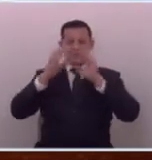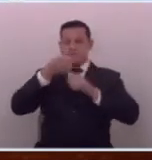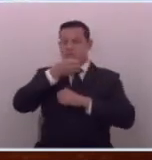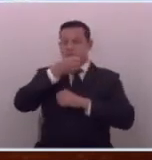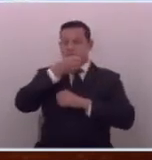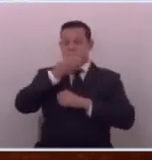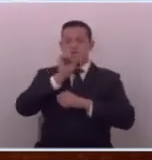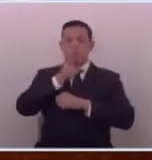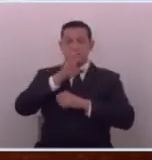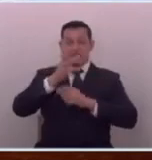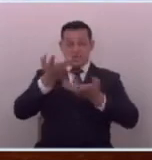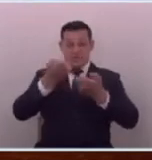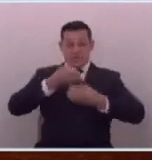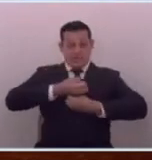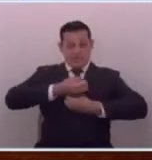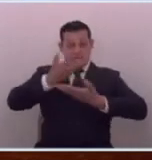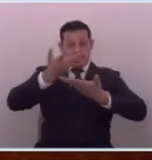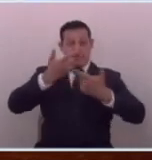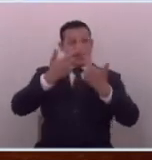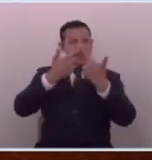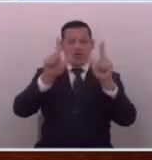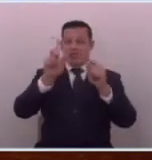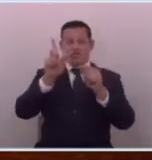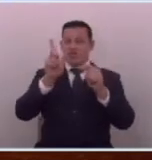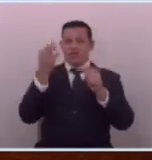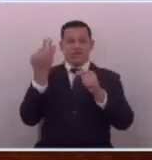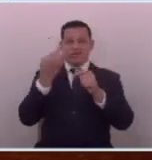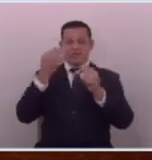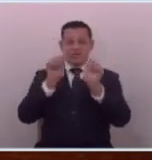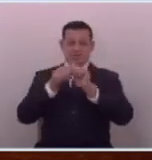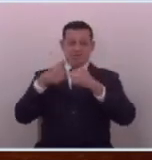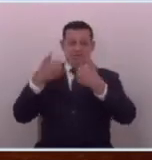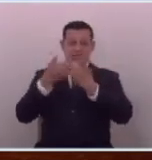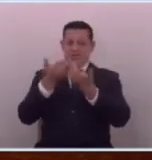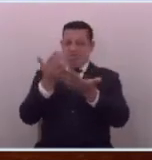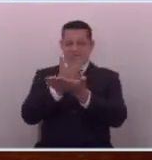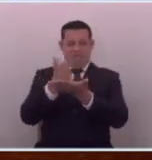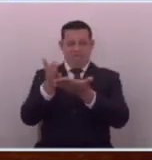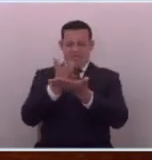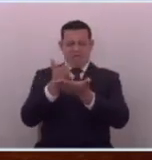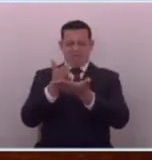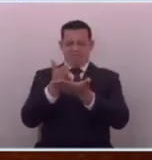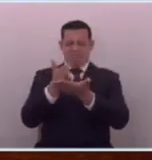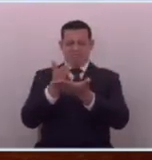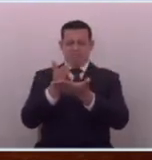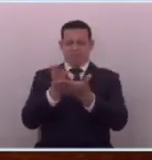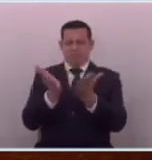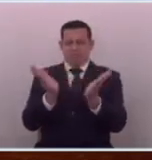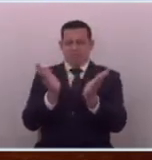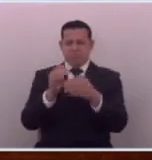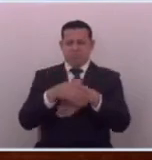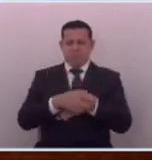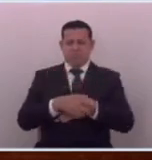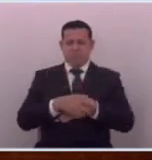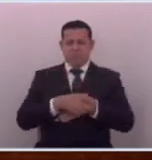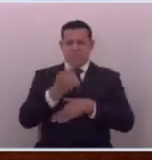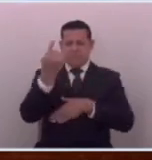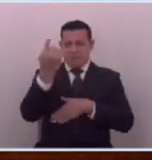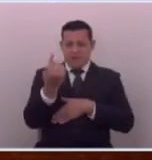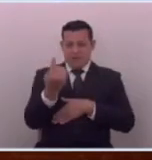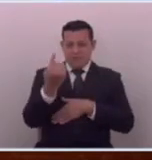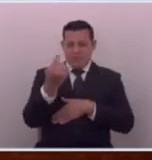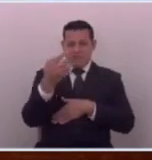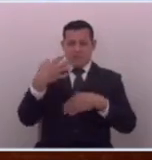dice lo que quiere expresarse son libres no necesitan de ninguna sociedad de nada y menos de esa gente